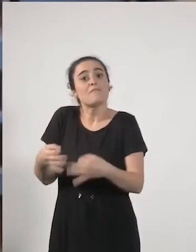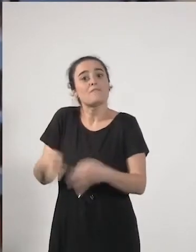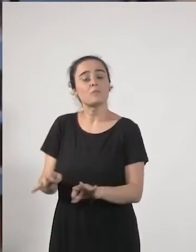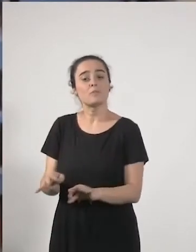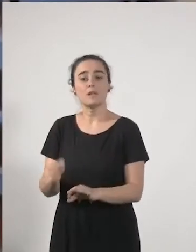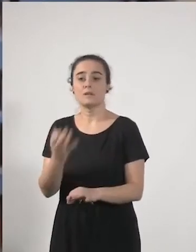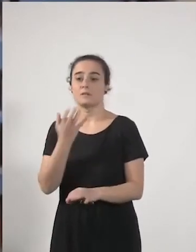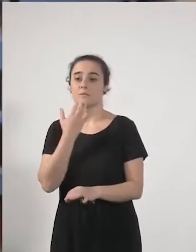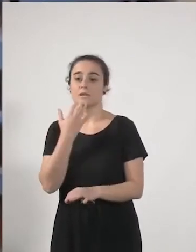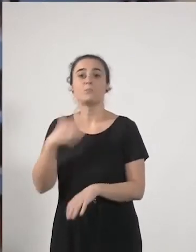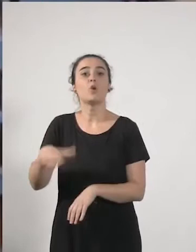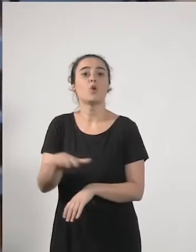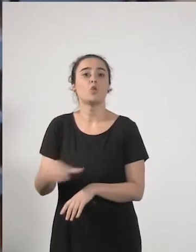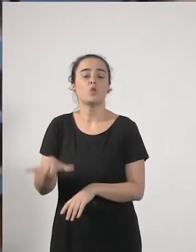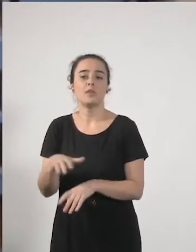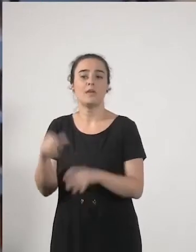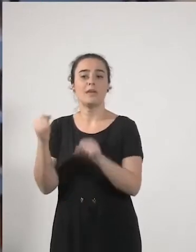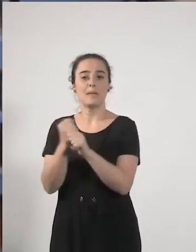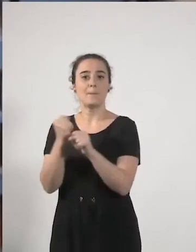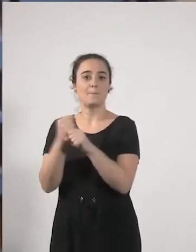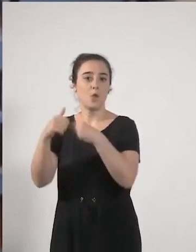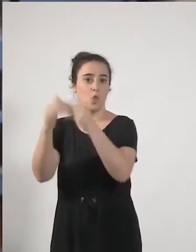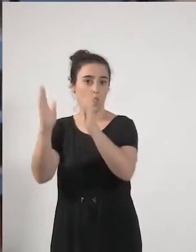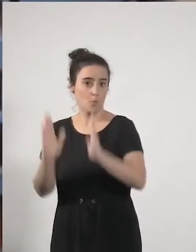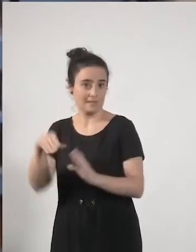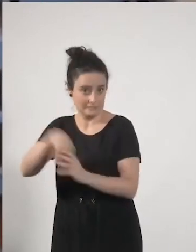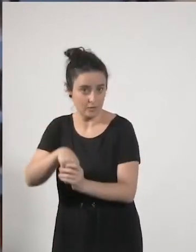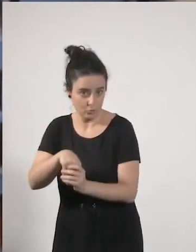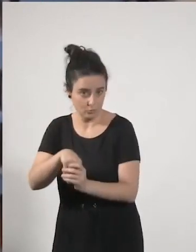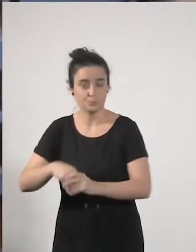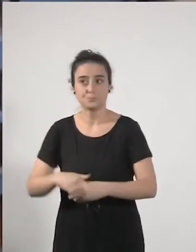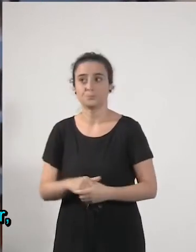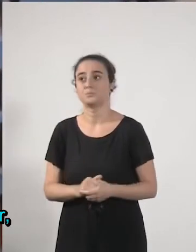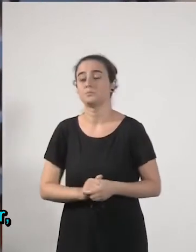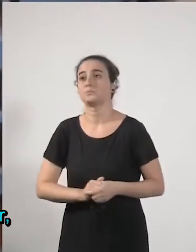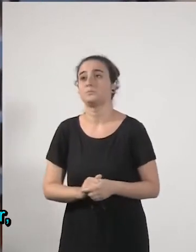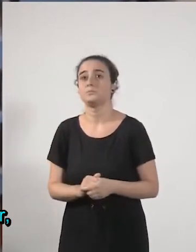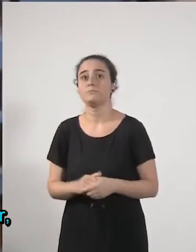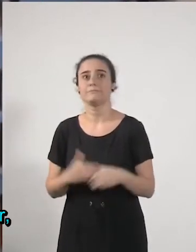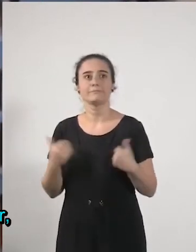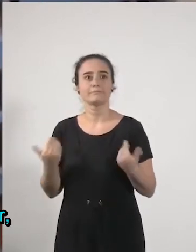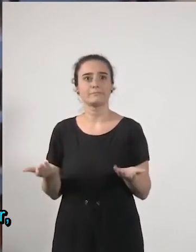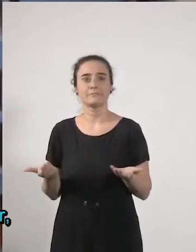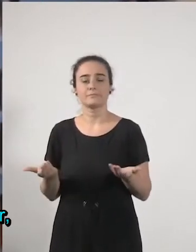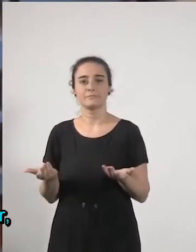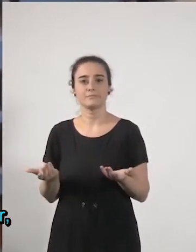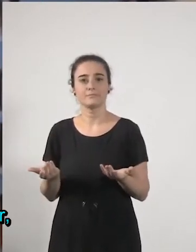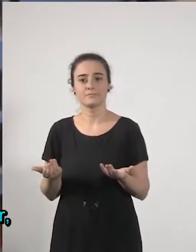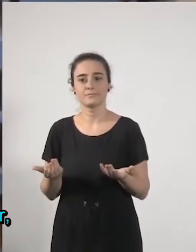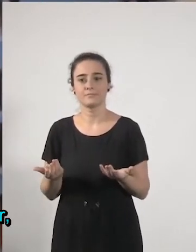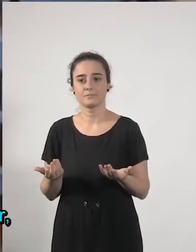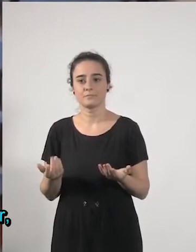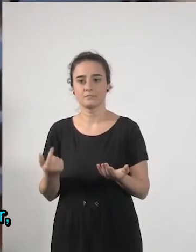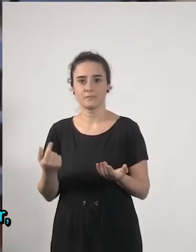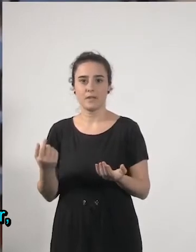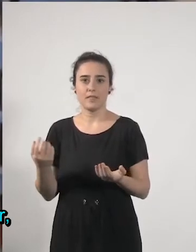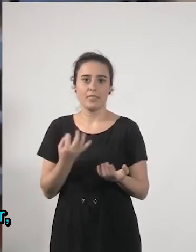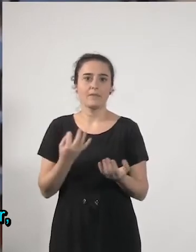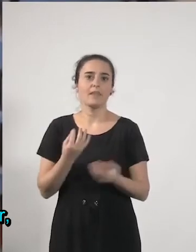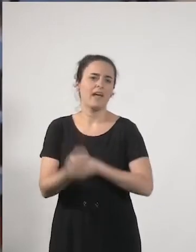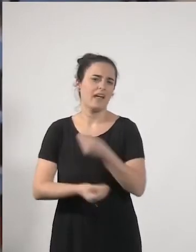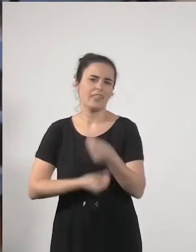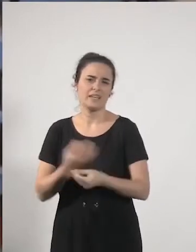por ejemplo en el empleo doméstico entonces bueno pues lo que habría que hacer por una parte